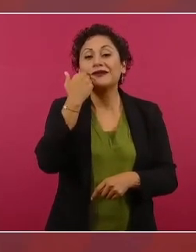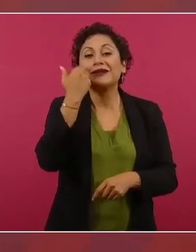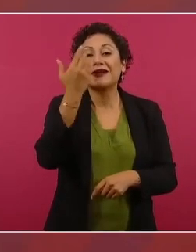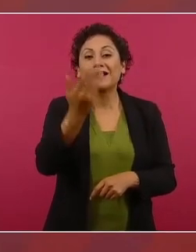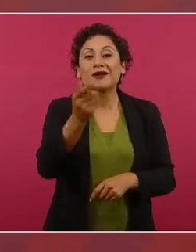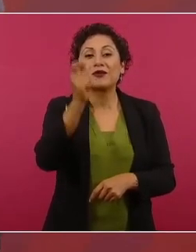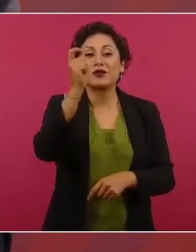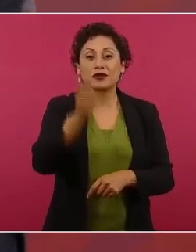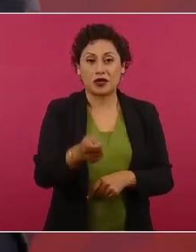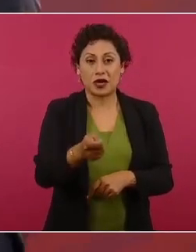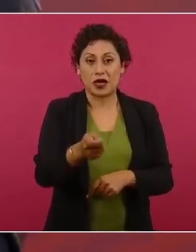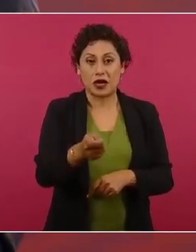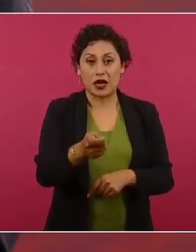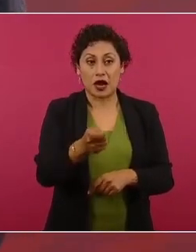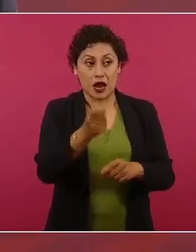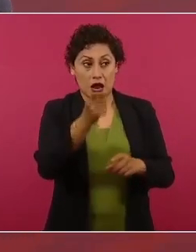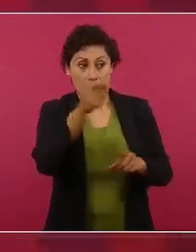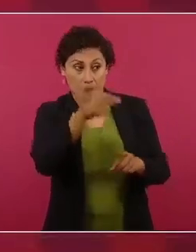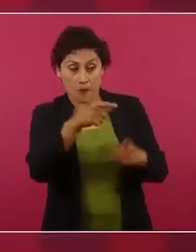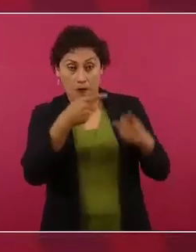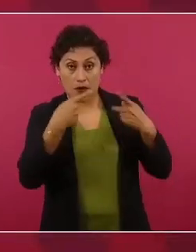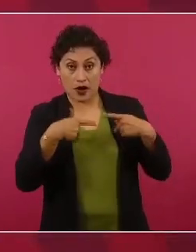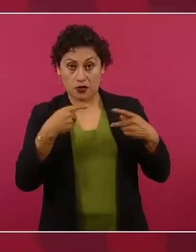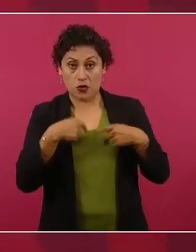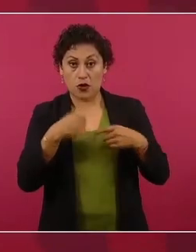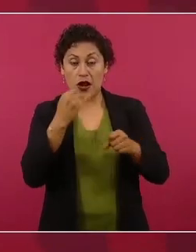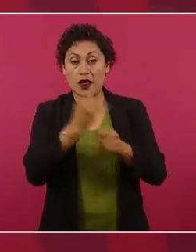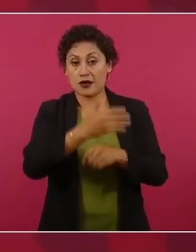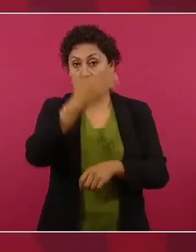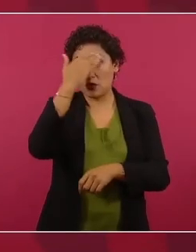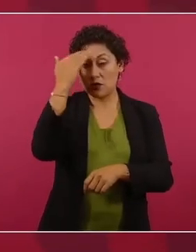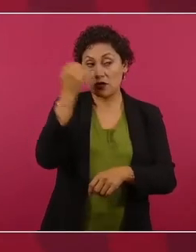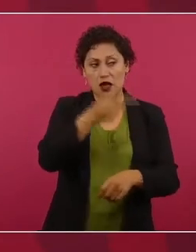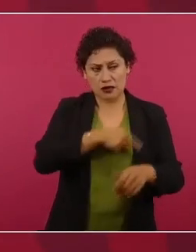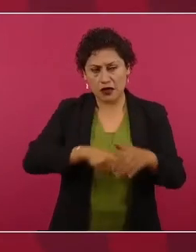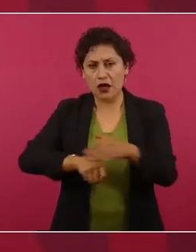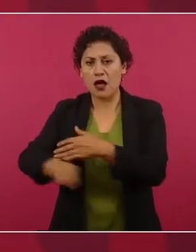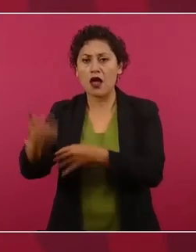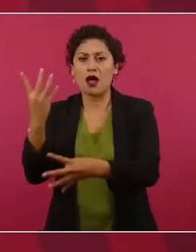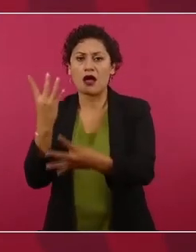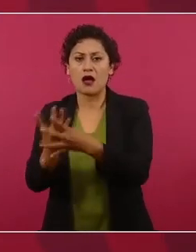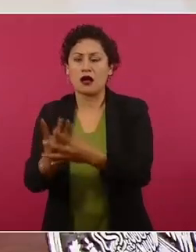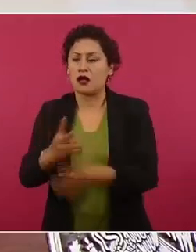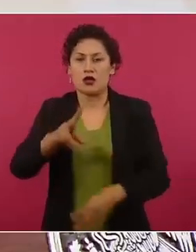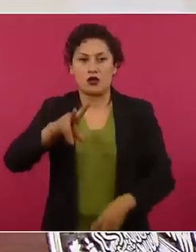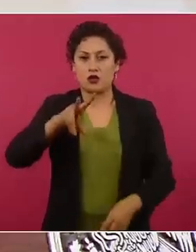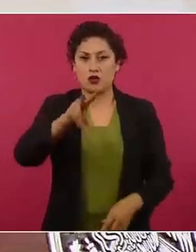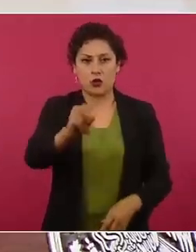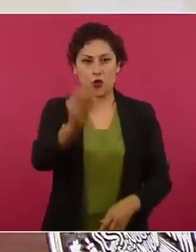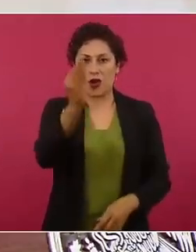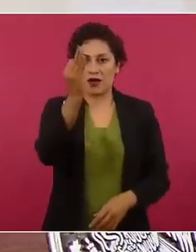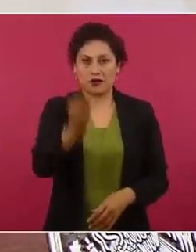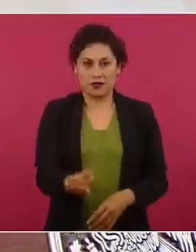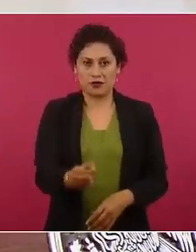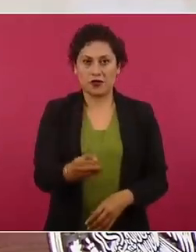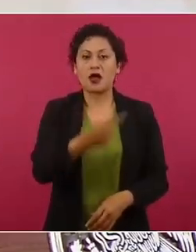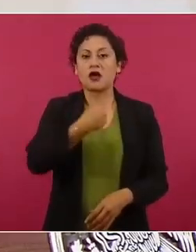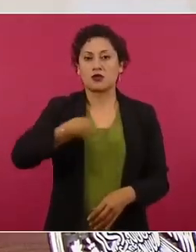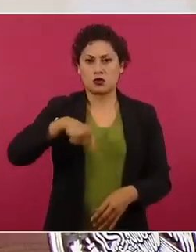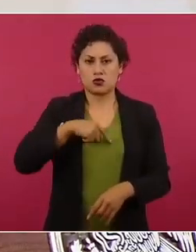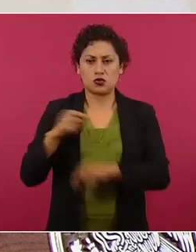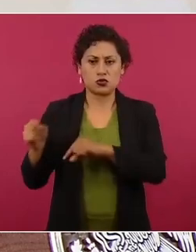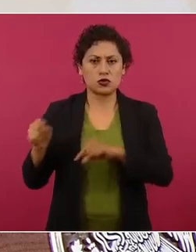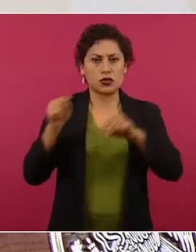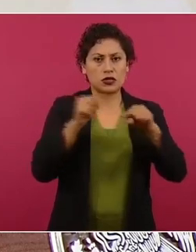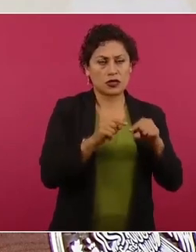que sea inocente esté en la cárcel. Desde que llegamos estamos buscando y ahora qué bueno